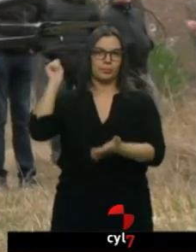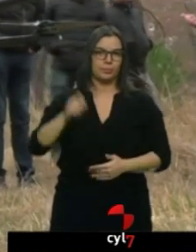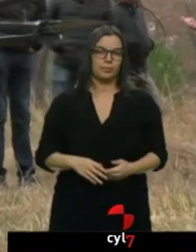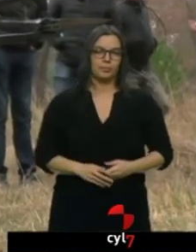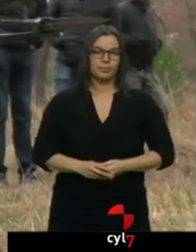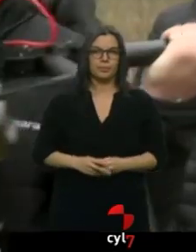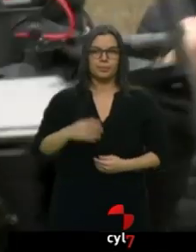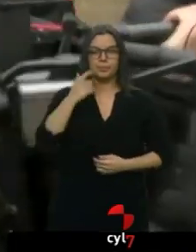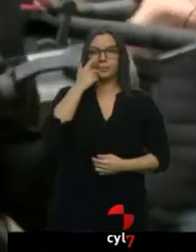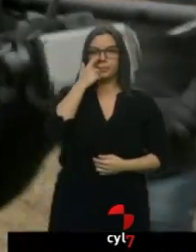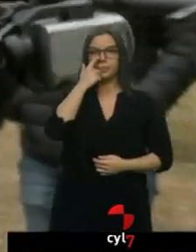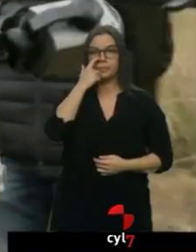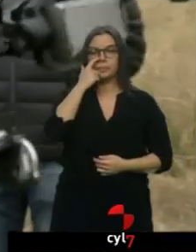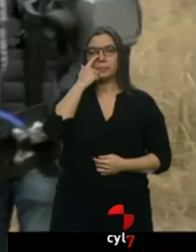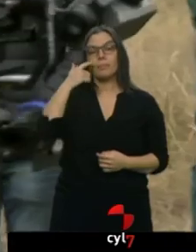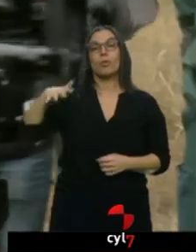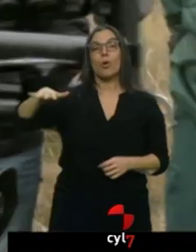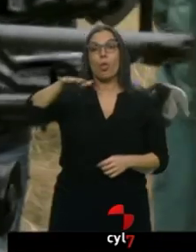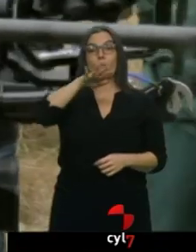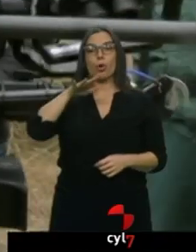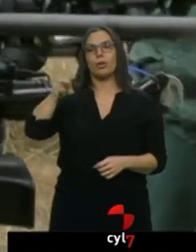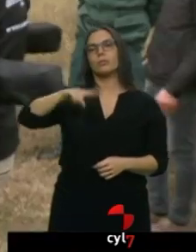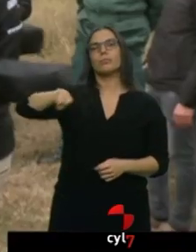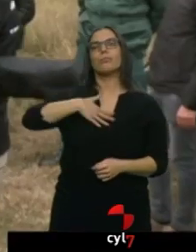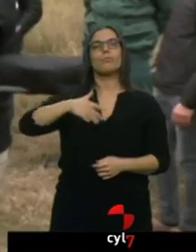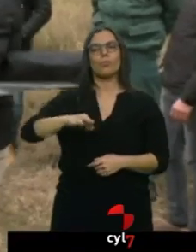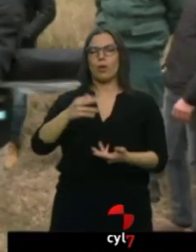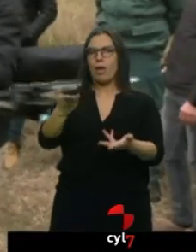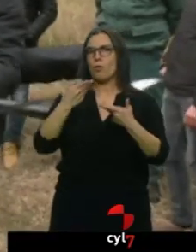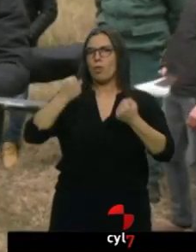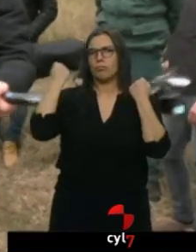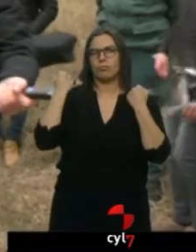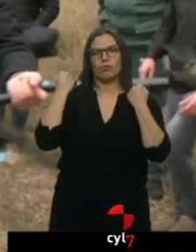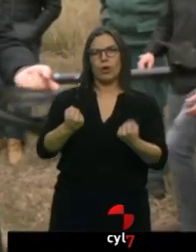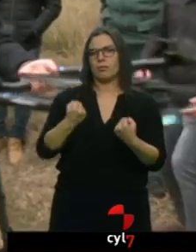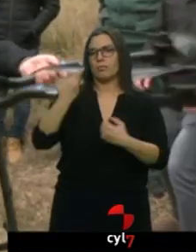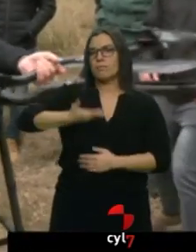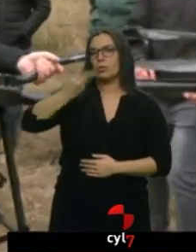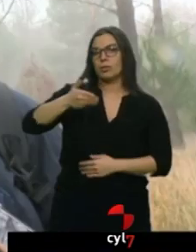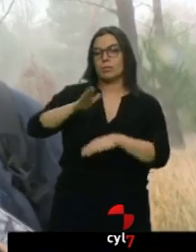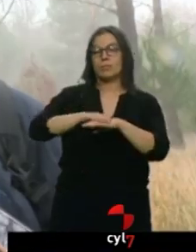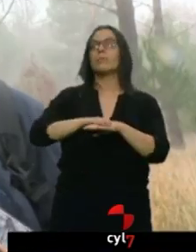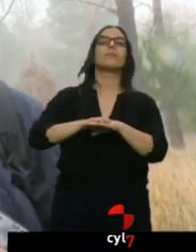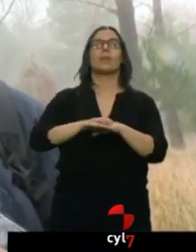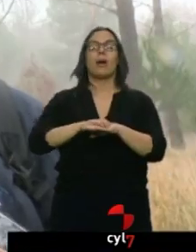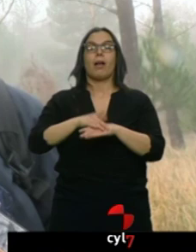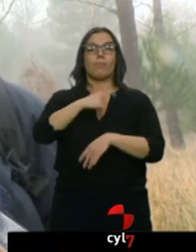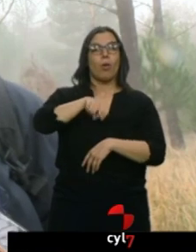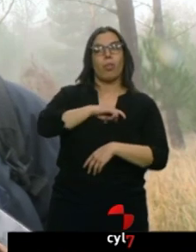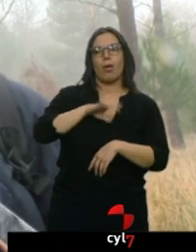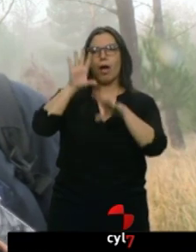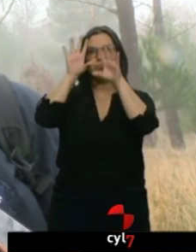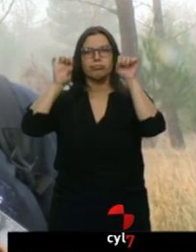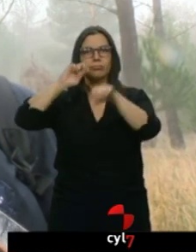Los drones pueden convertirse en el principal aliado de los cuerpos y fuerzas de seguridad en la gestión de la emergencia. Podríamos tener imágenes